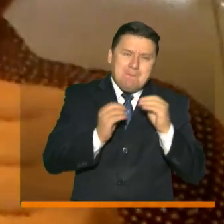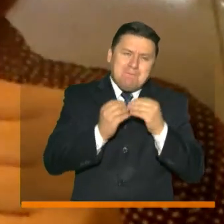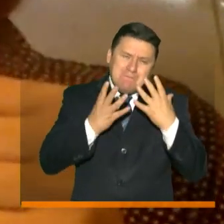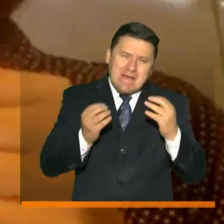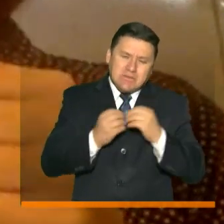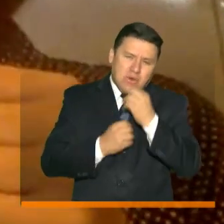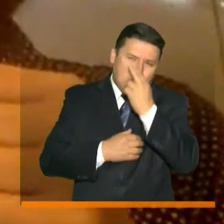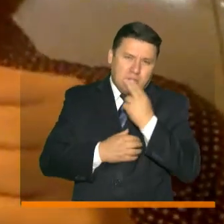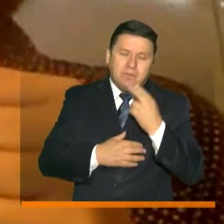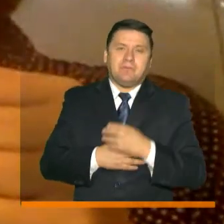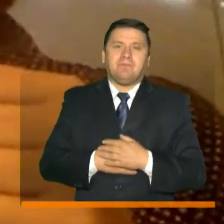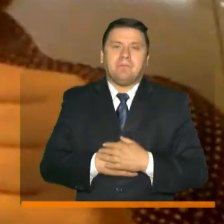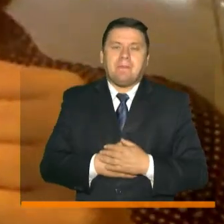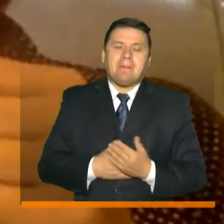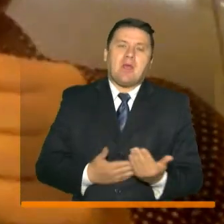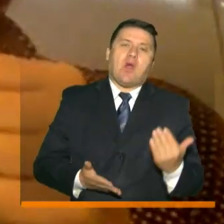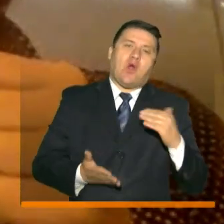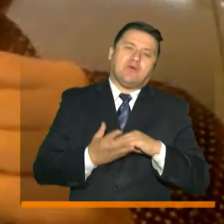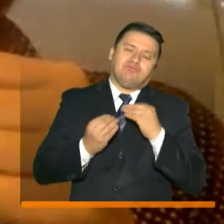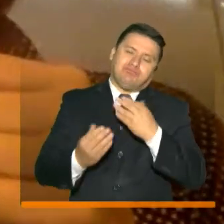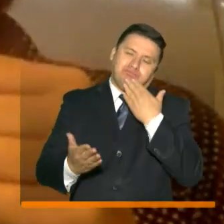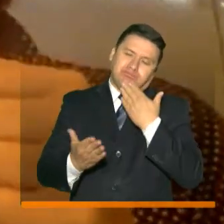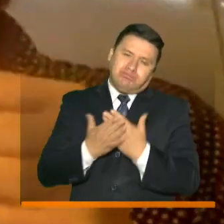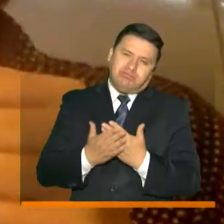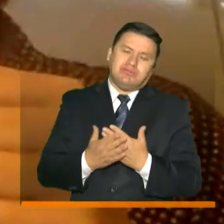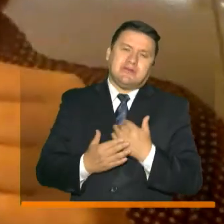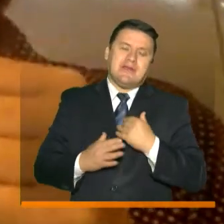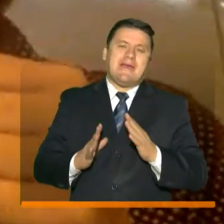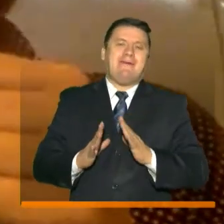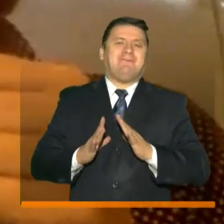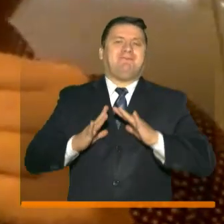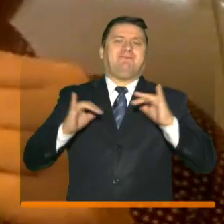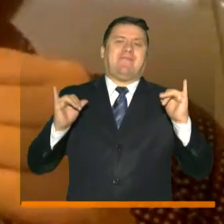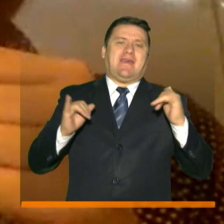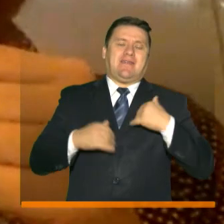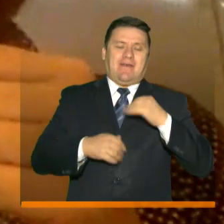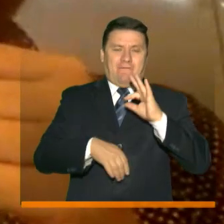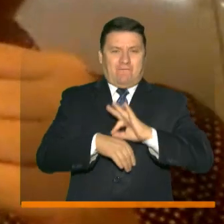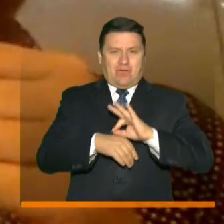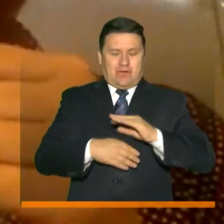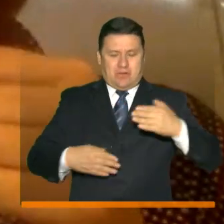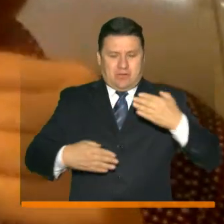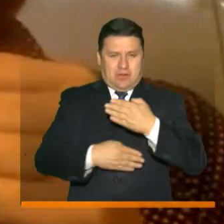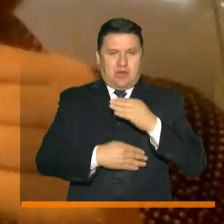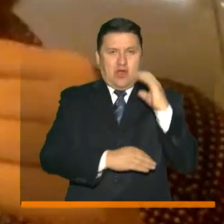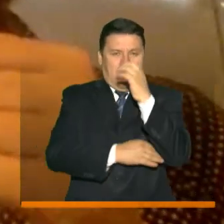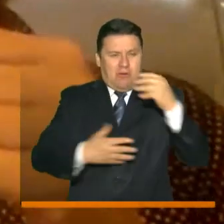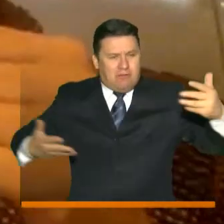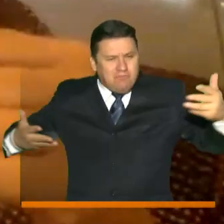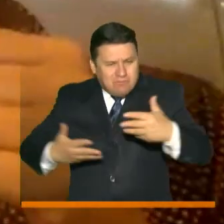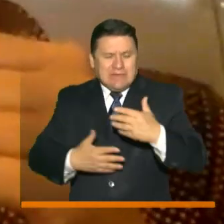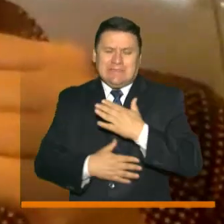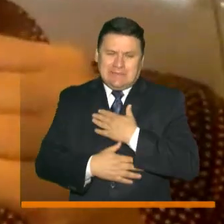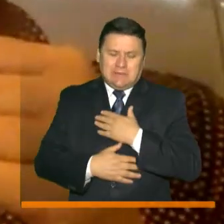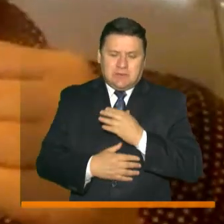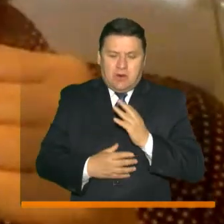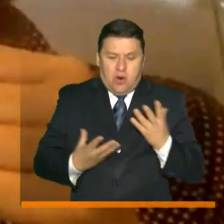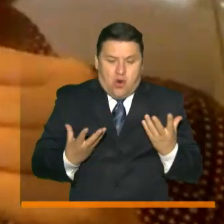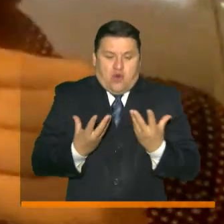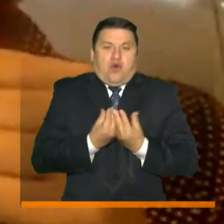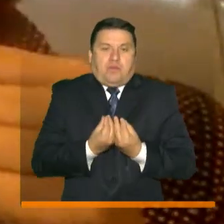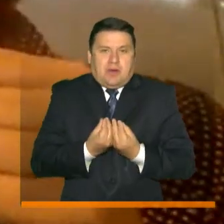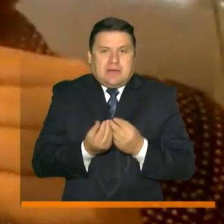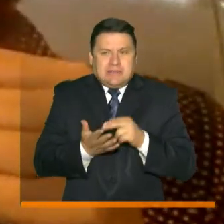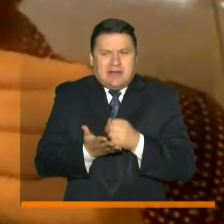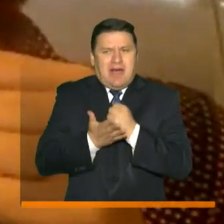cumplirlo. De nuevo, muchas gracias y estamos felices desde la Fundación Solidaridad por Colombia de ser parte de